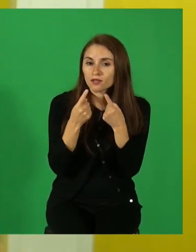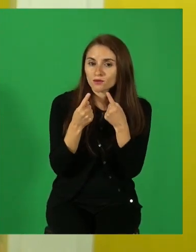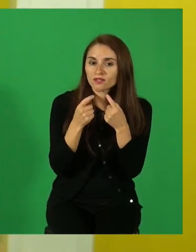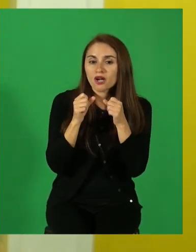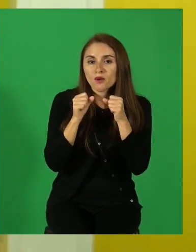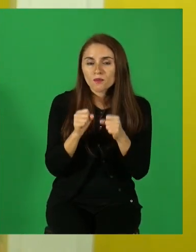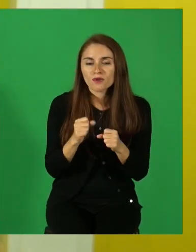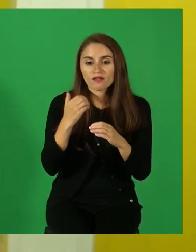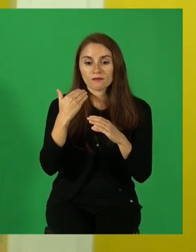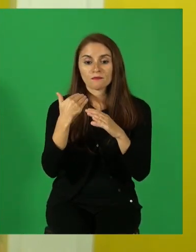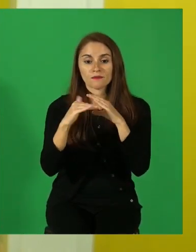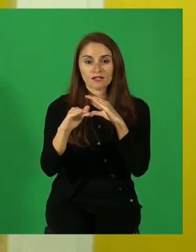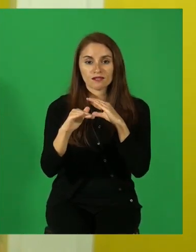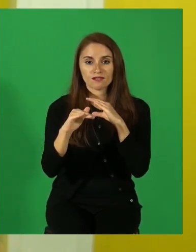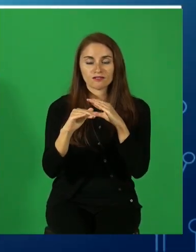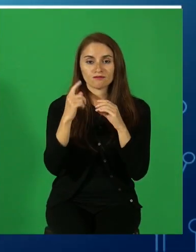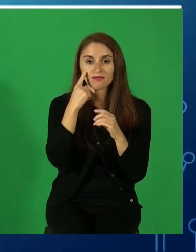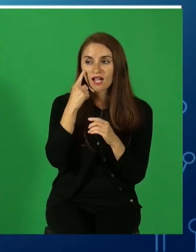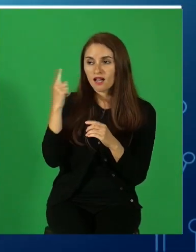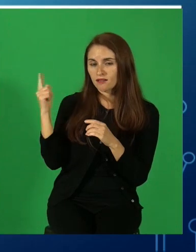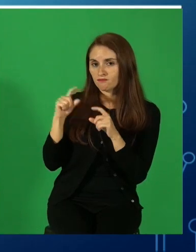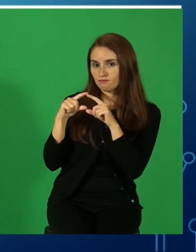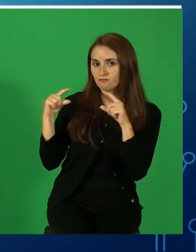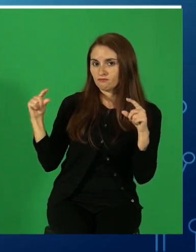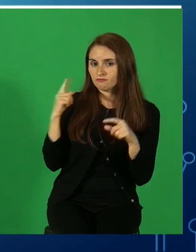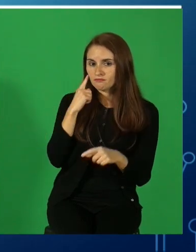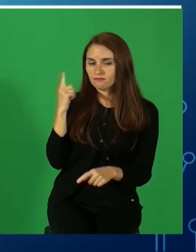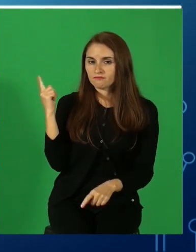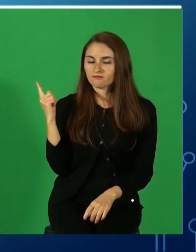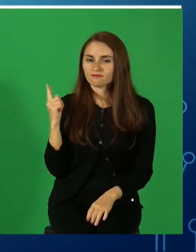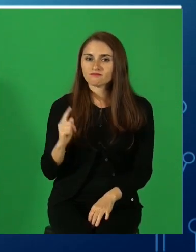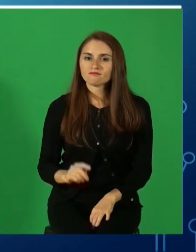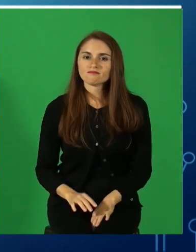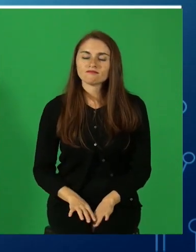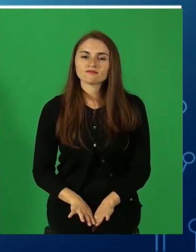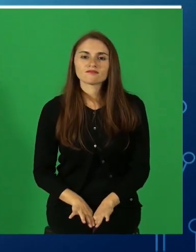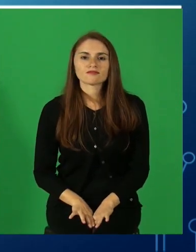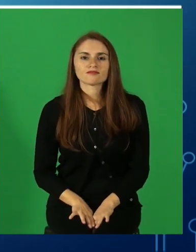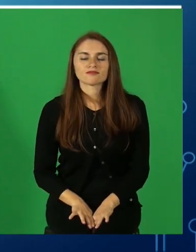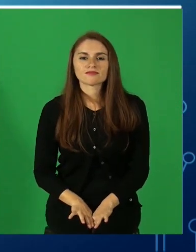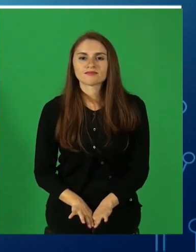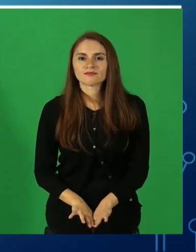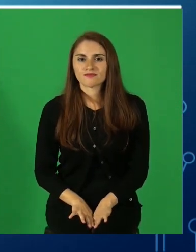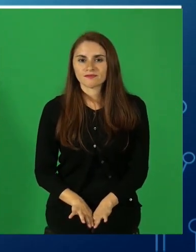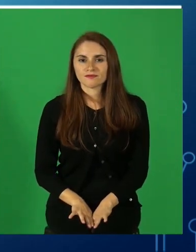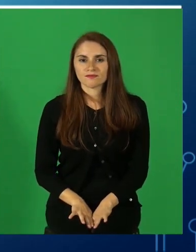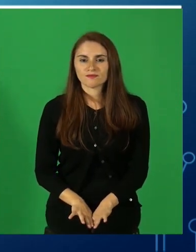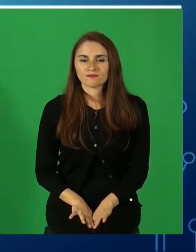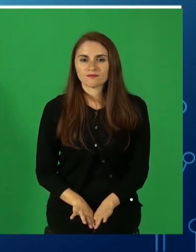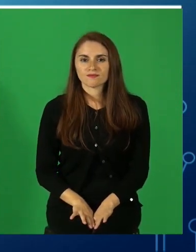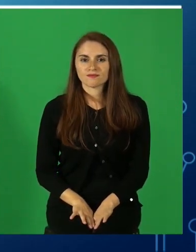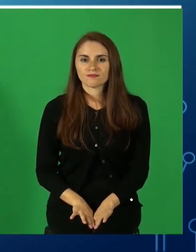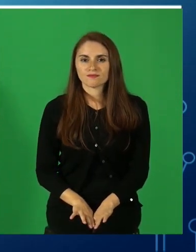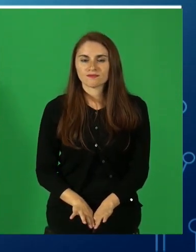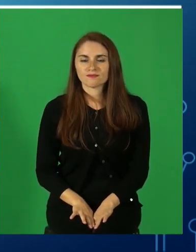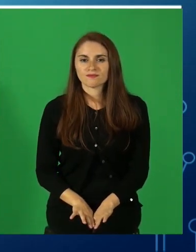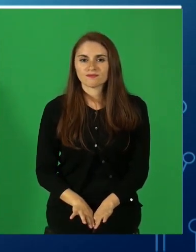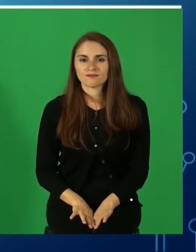las puedes enviar al correo copiapotv1media.lenguaje.gmail.com